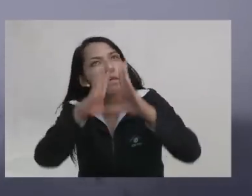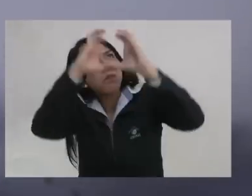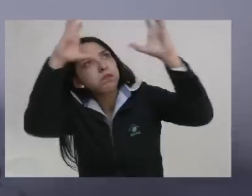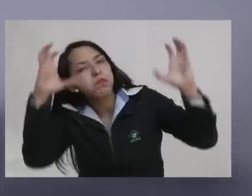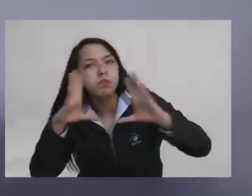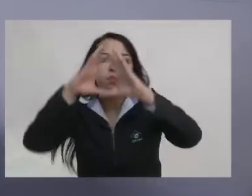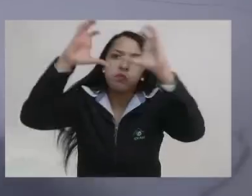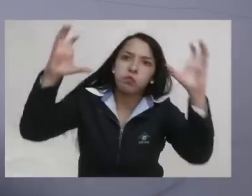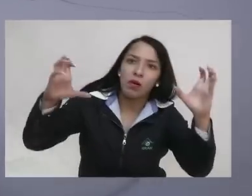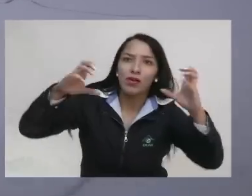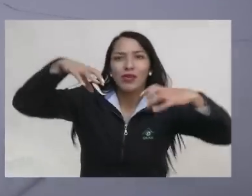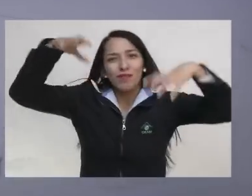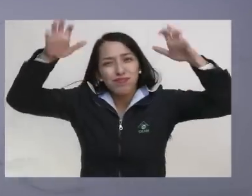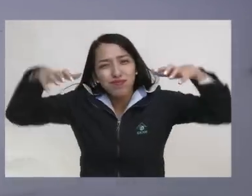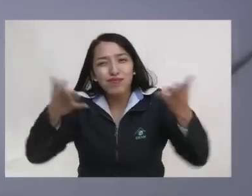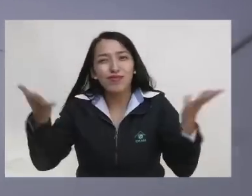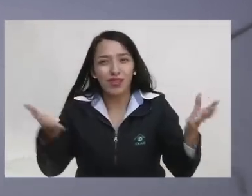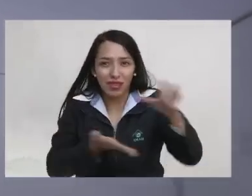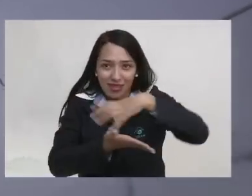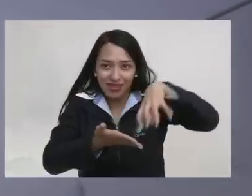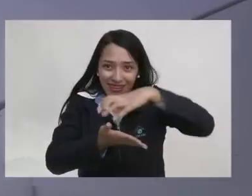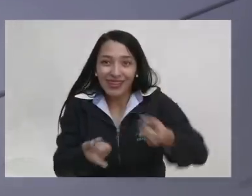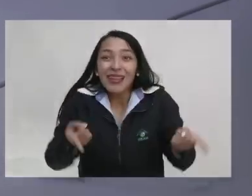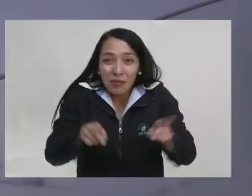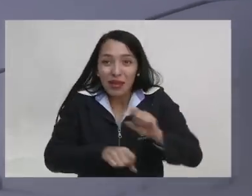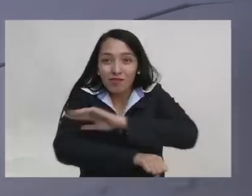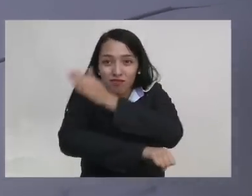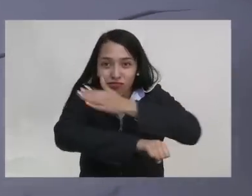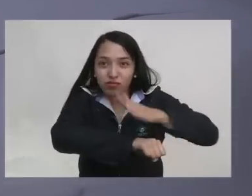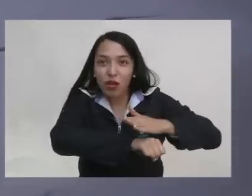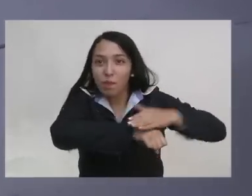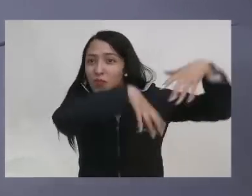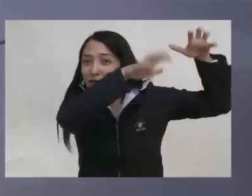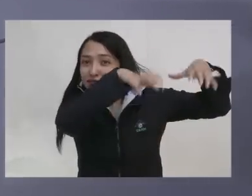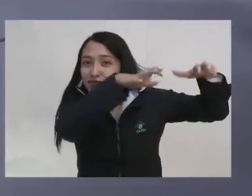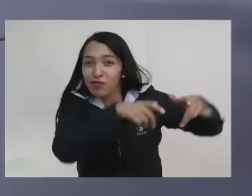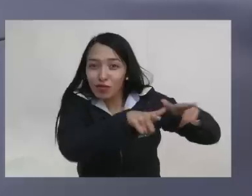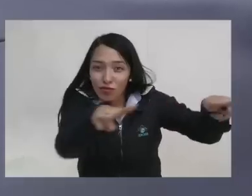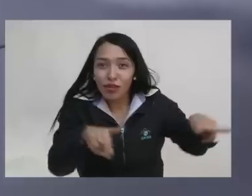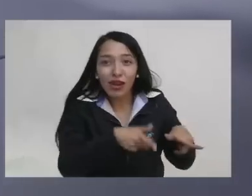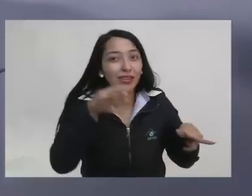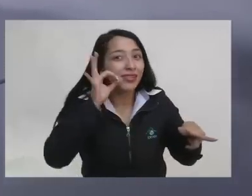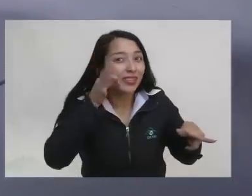Santanderes y Antioquia. Se esperan lloviznas sobre Eje Cafetero y Altiplano Cundiboyacense.